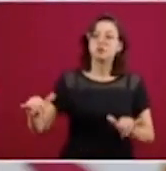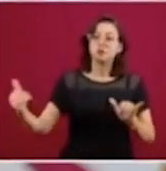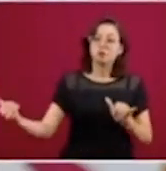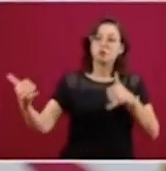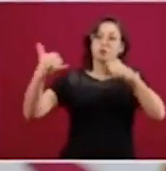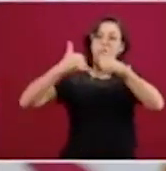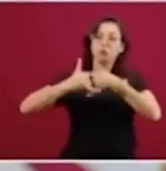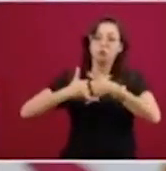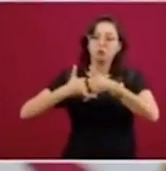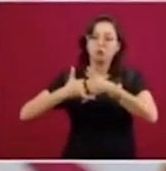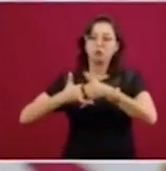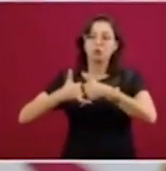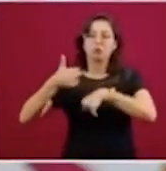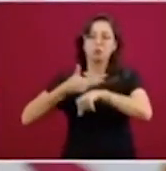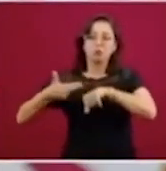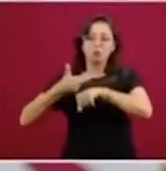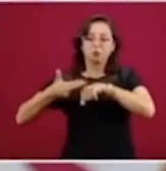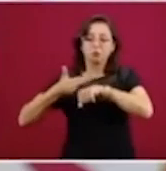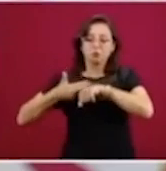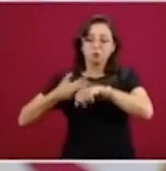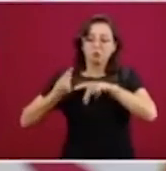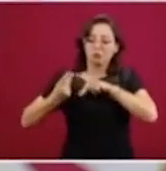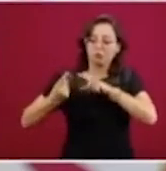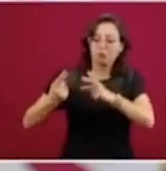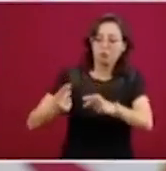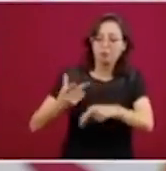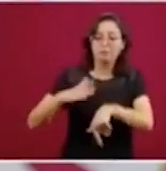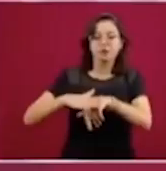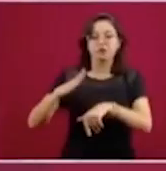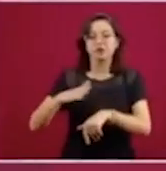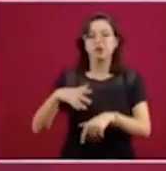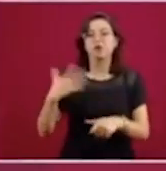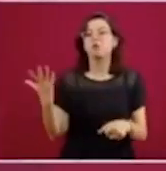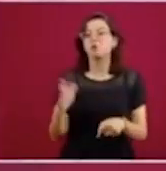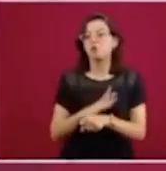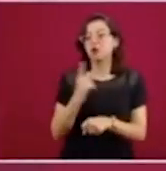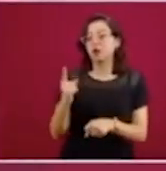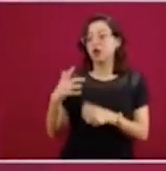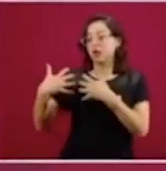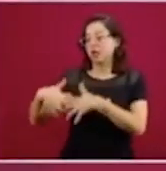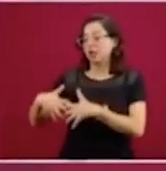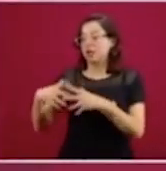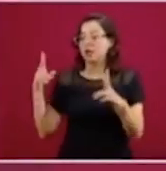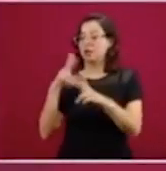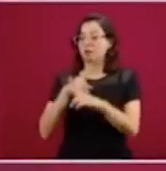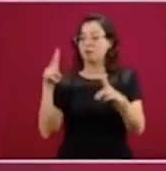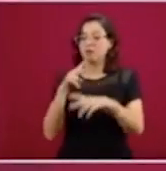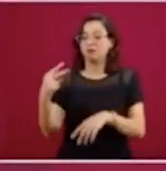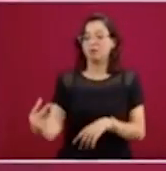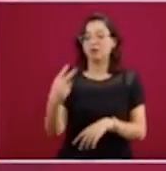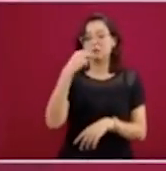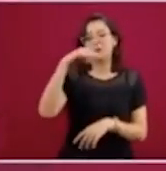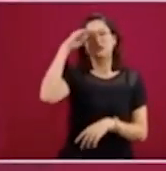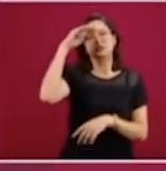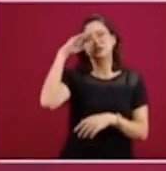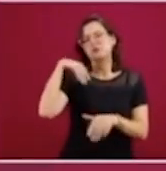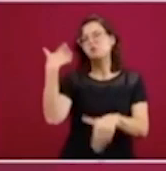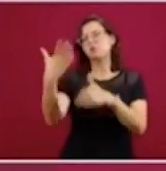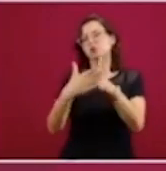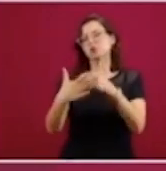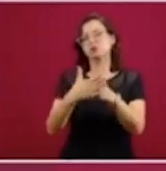porque los ventiladores estaban previstos para una etapa más adelante, pero como los necesitamos ahora,